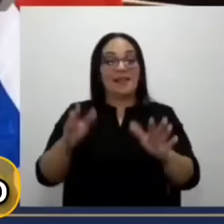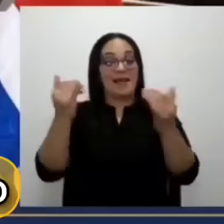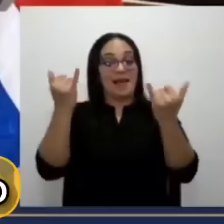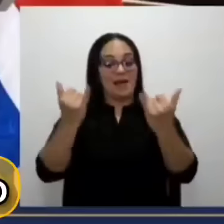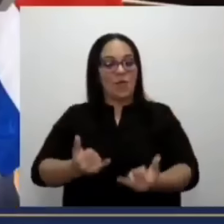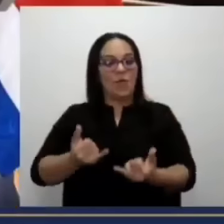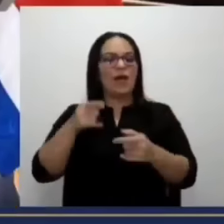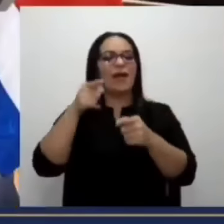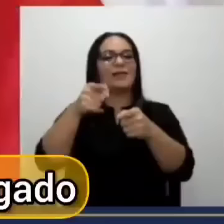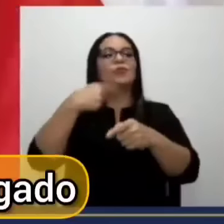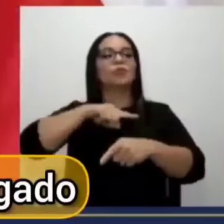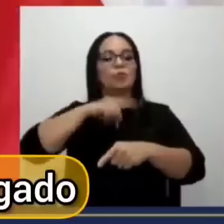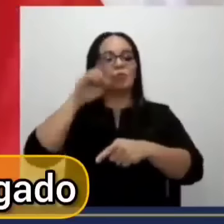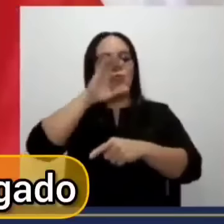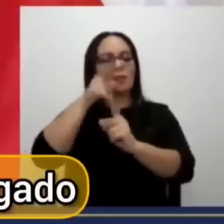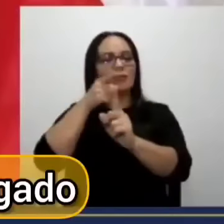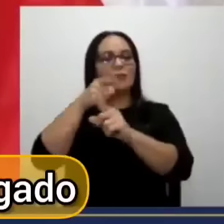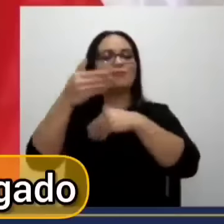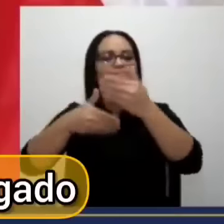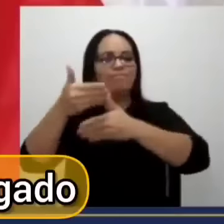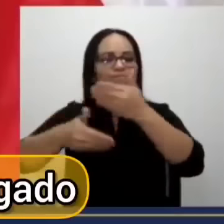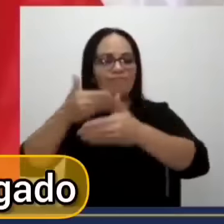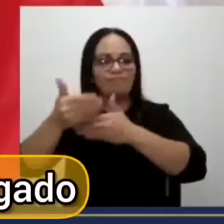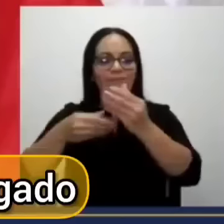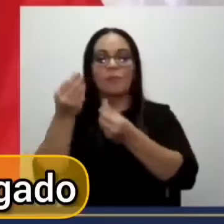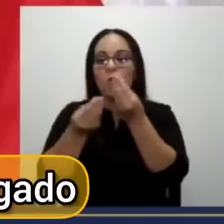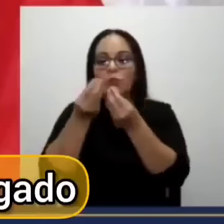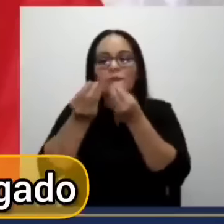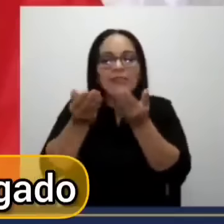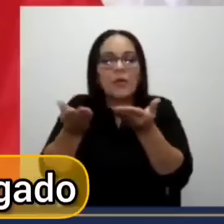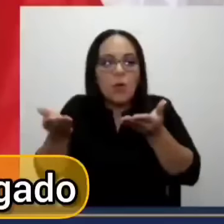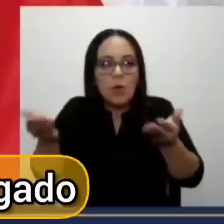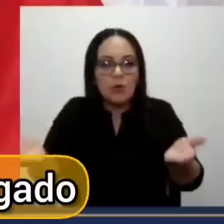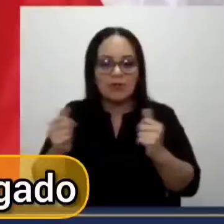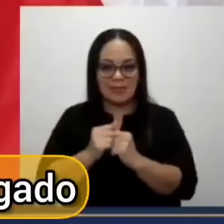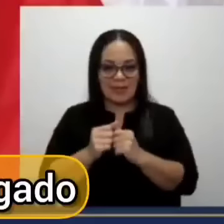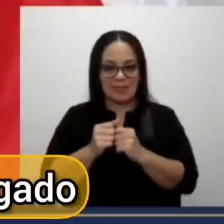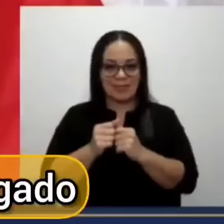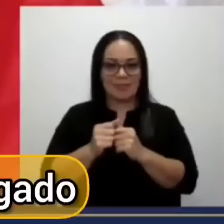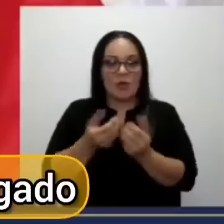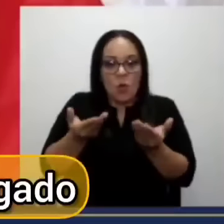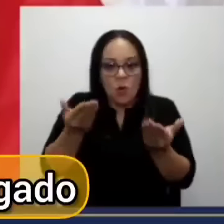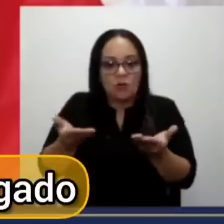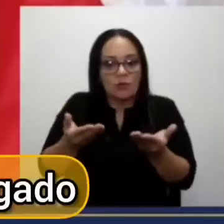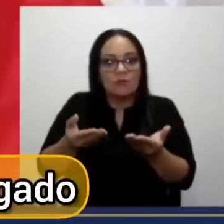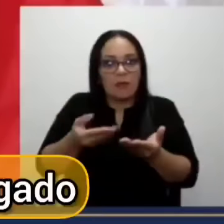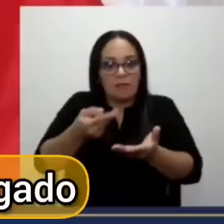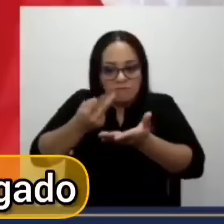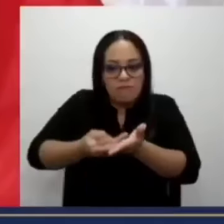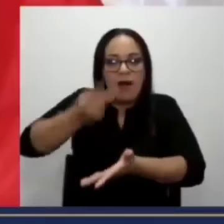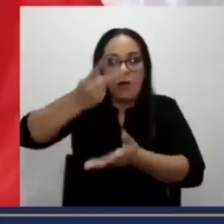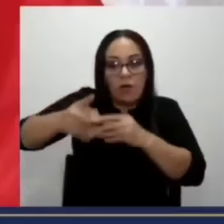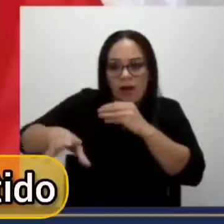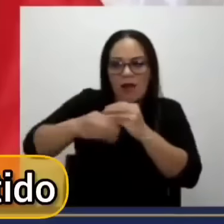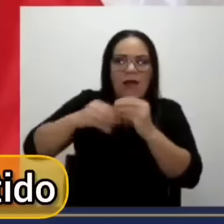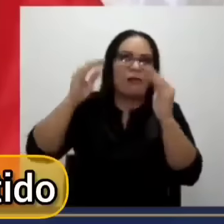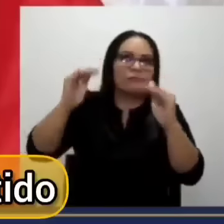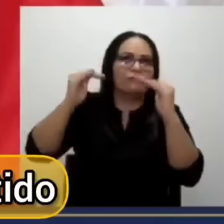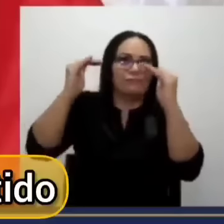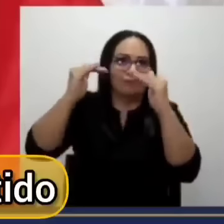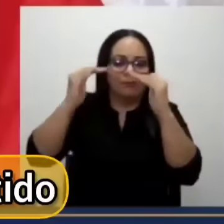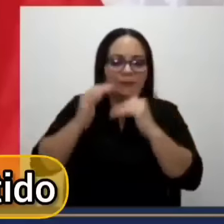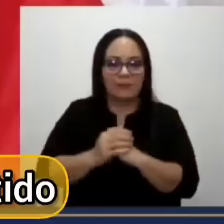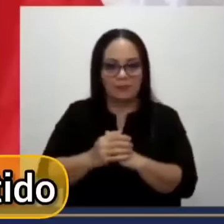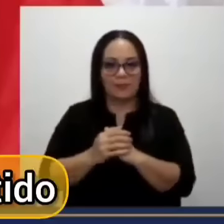progreso, de producir cosas de altísimo valor agregado. ¿Y qué